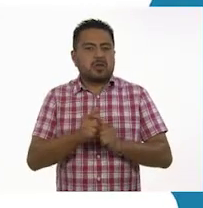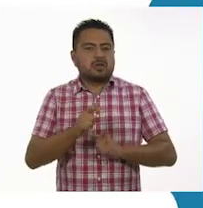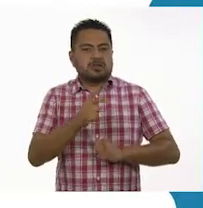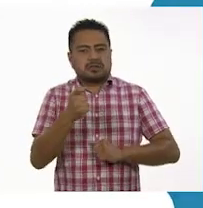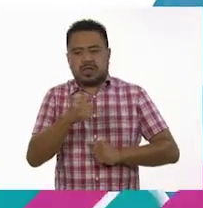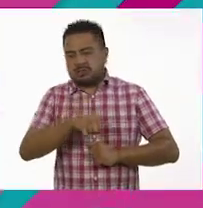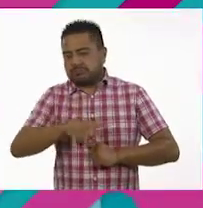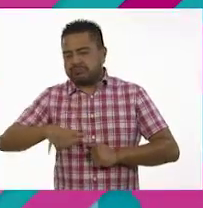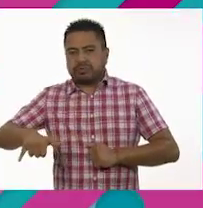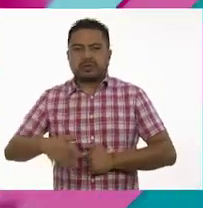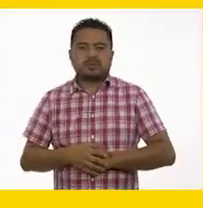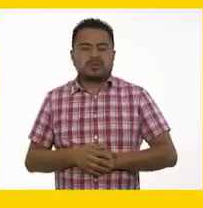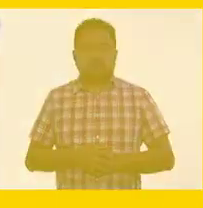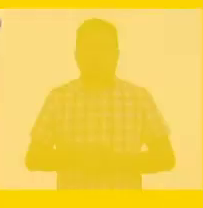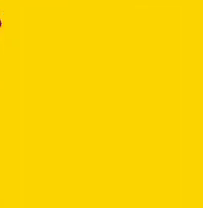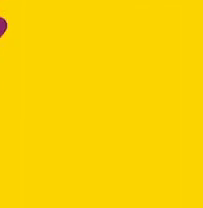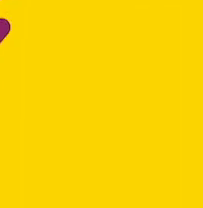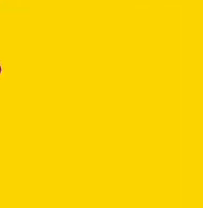líneas.